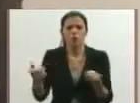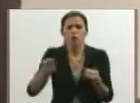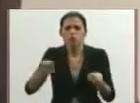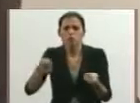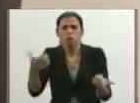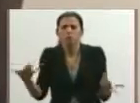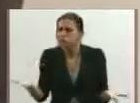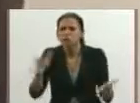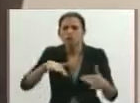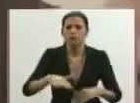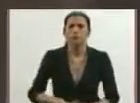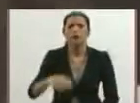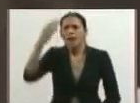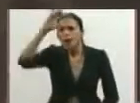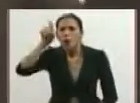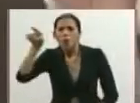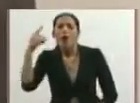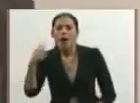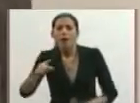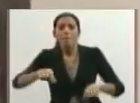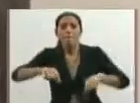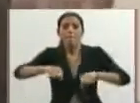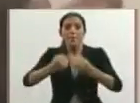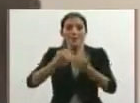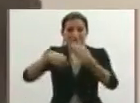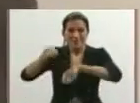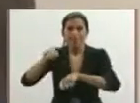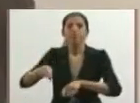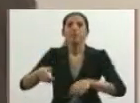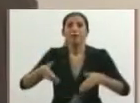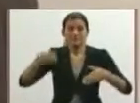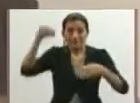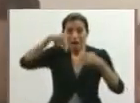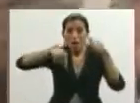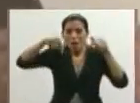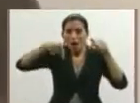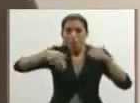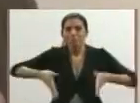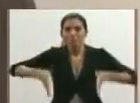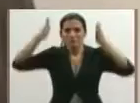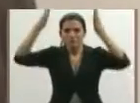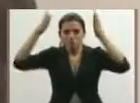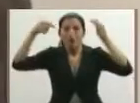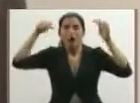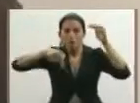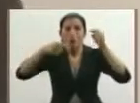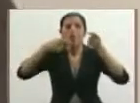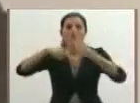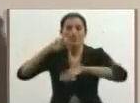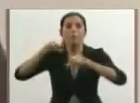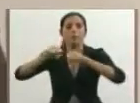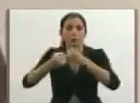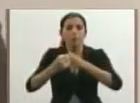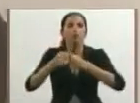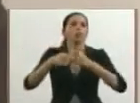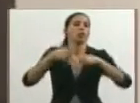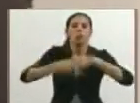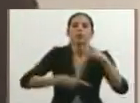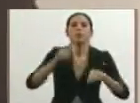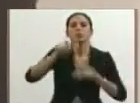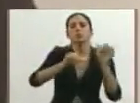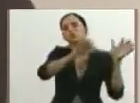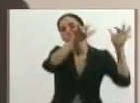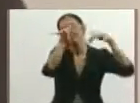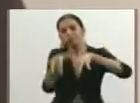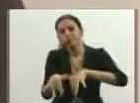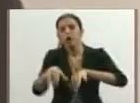ubicada en Caricuado, que esté en una torre de 20 pisos, que todos los días los chamos tienen que comprar la canilla y en la tarde la canilla, porque es algo